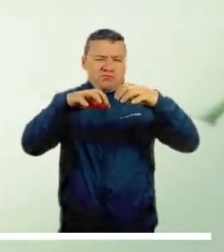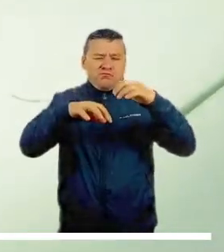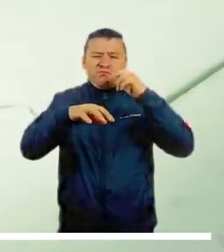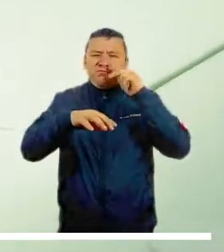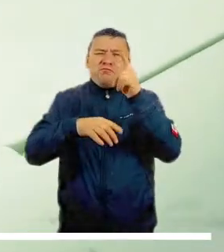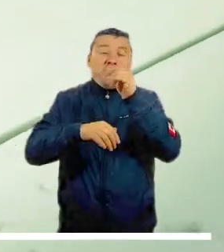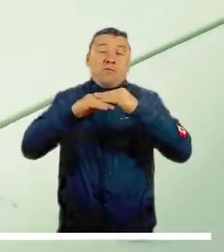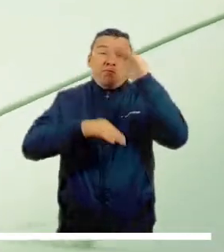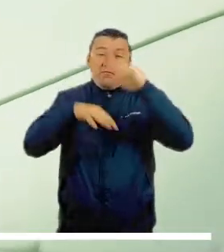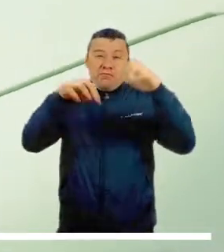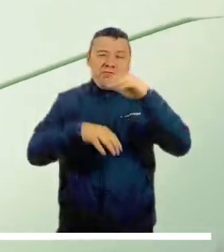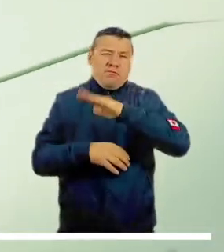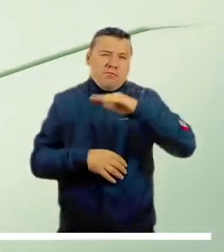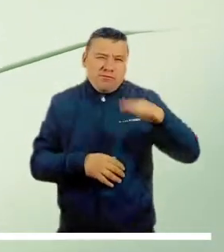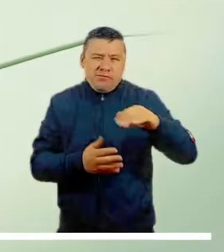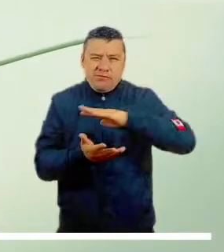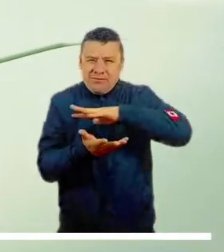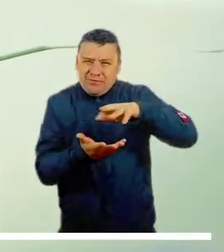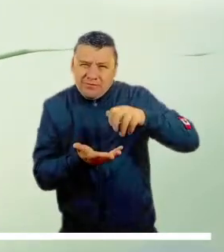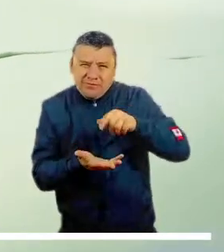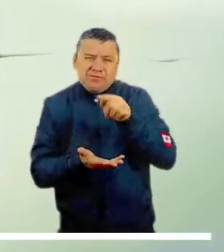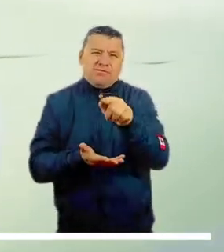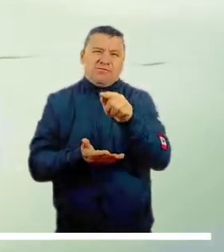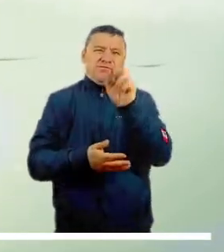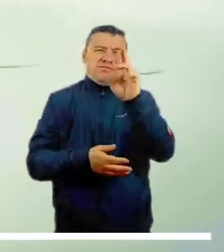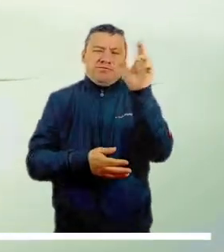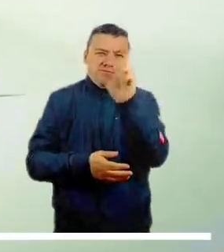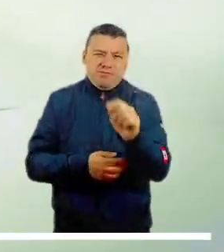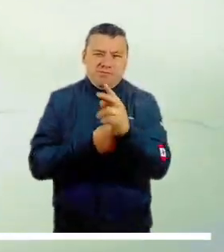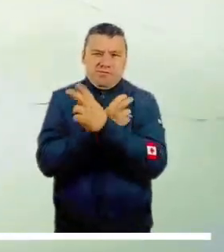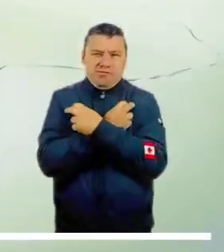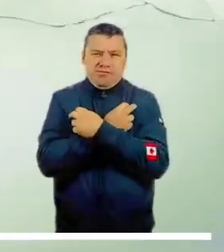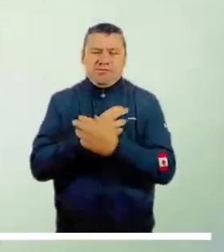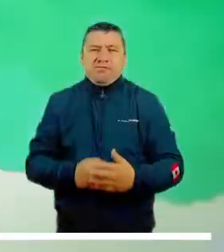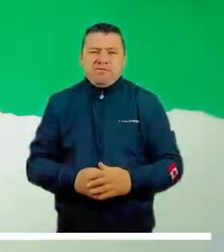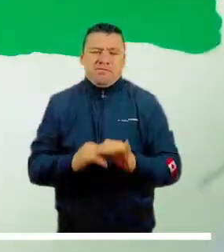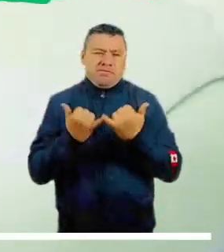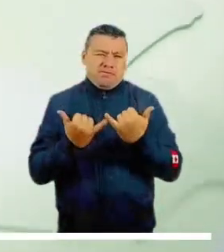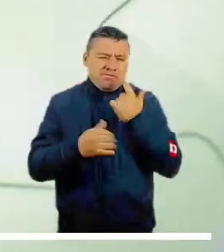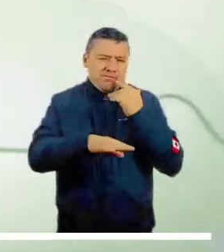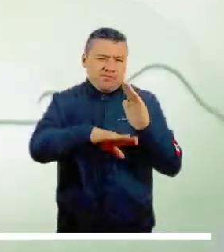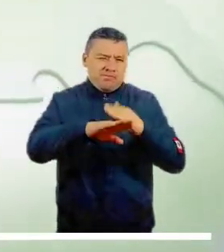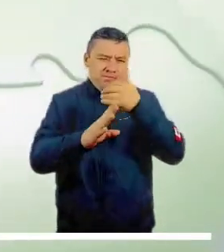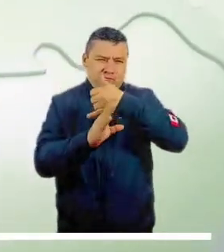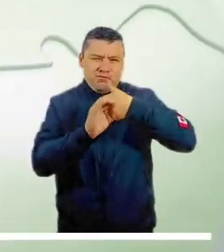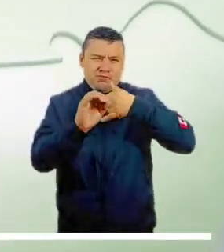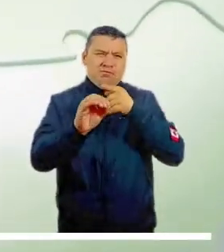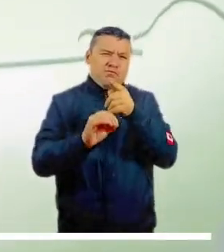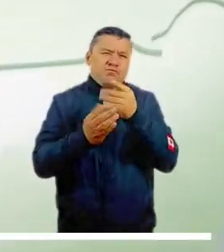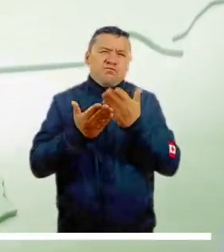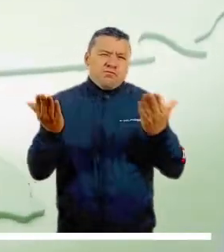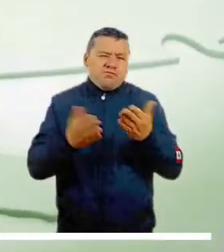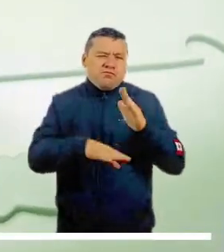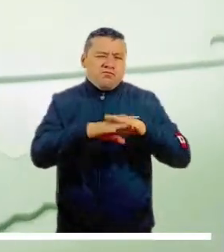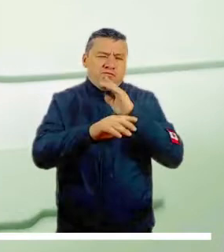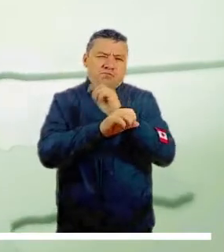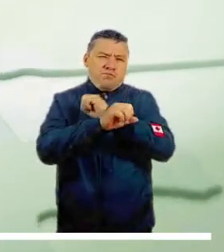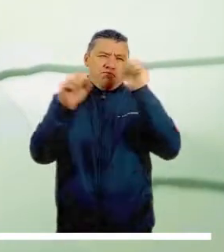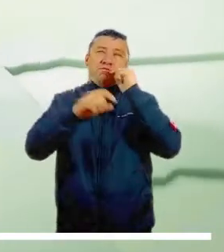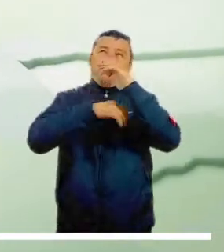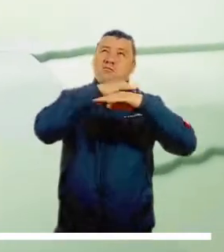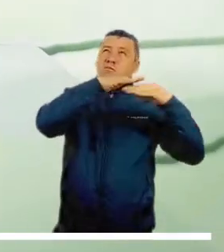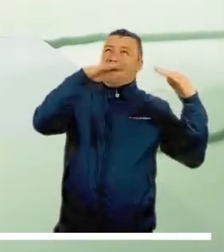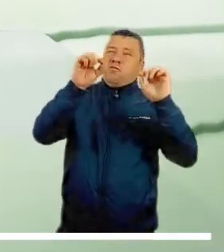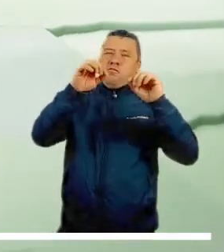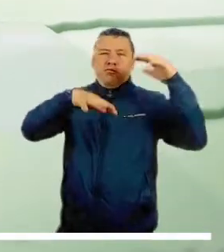concentrarían en los departamentos de Antioquia, Santander, Rizaralda y Huila. Ahora visitemos la Orinoquía, donde se anticipa